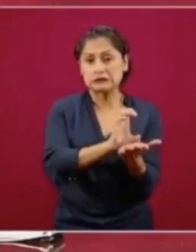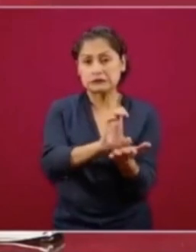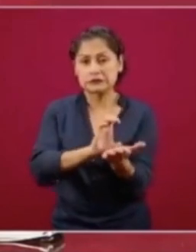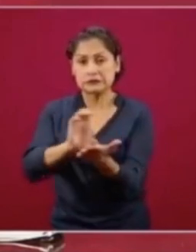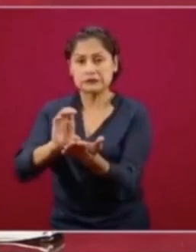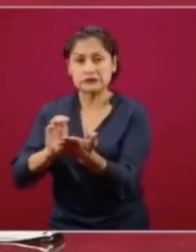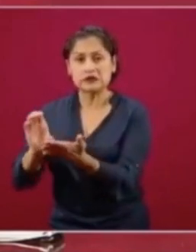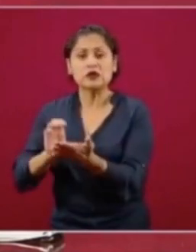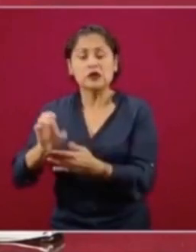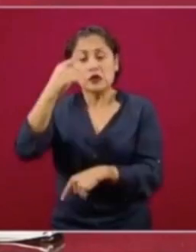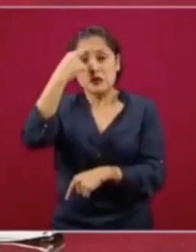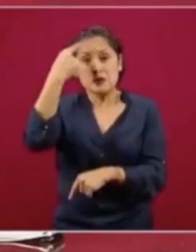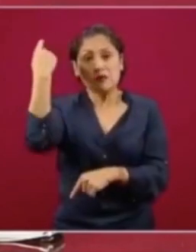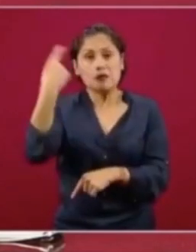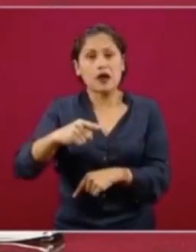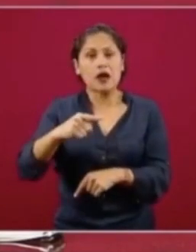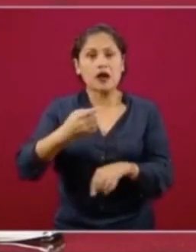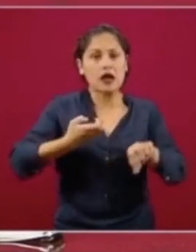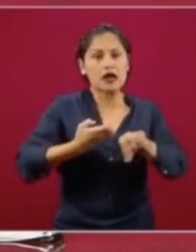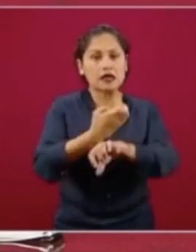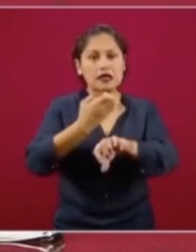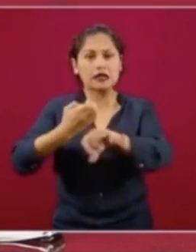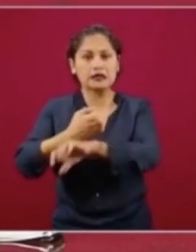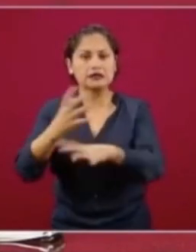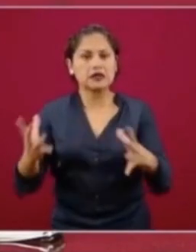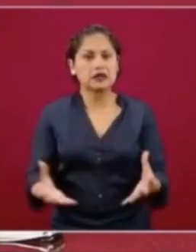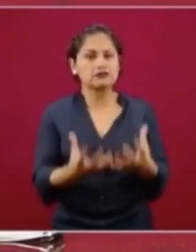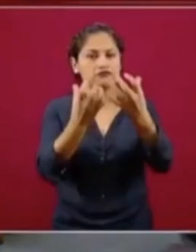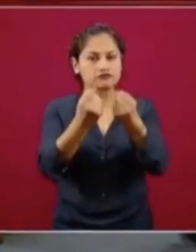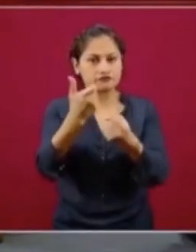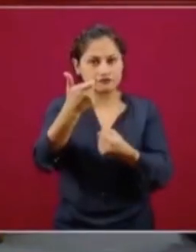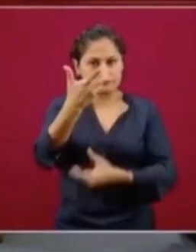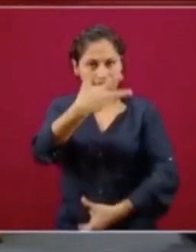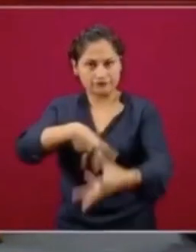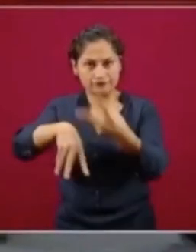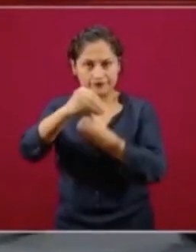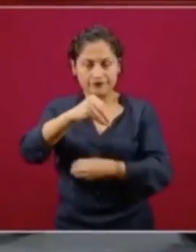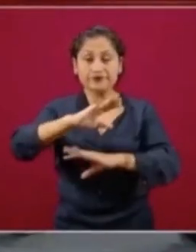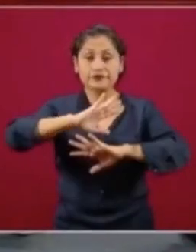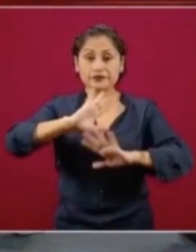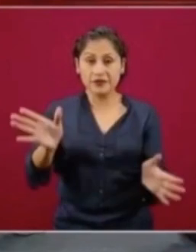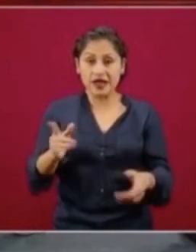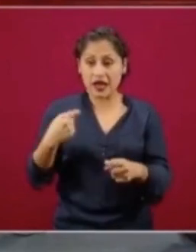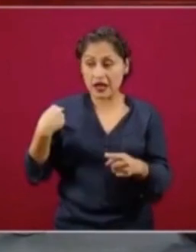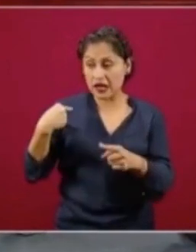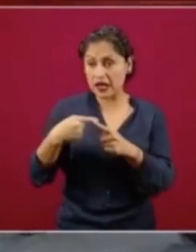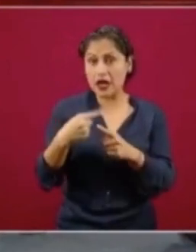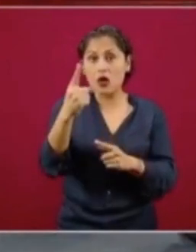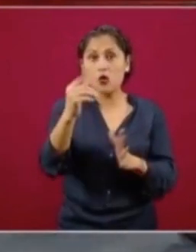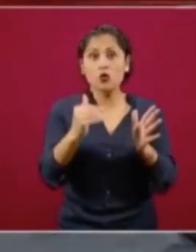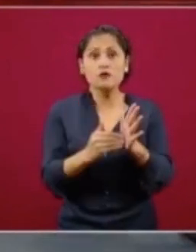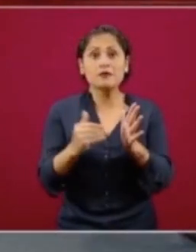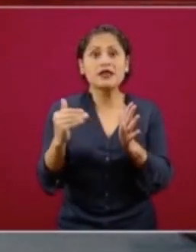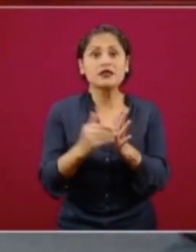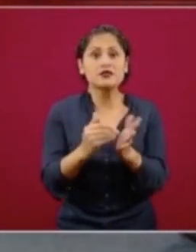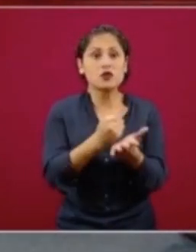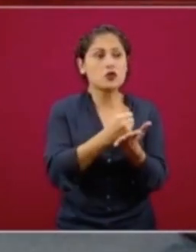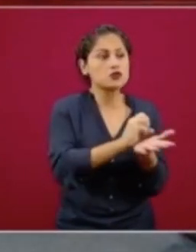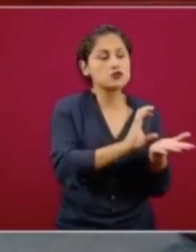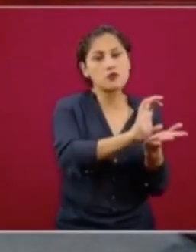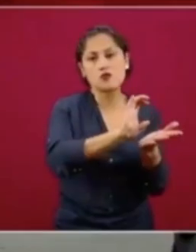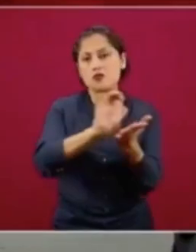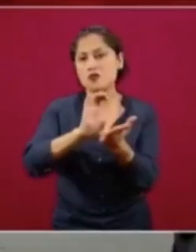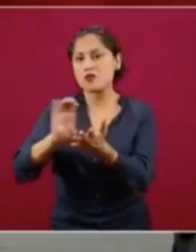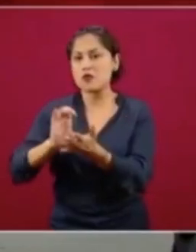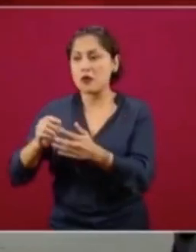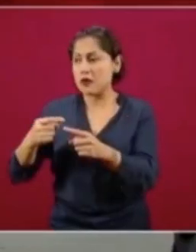económica en los territorios. Ya se colocó históricamente un millón de créditos, 15 días lo lograron hacer los